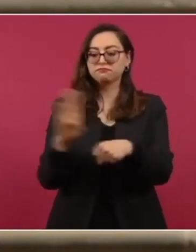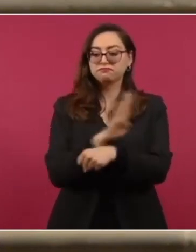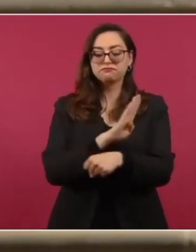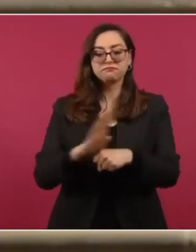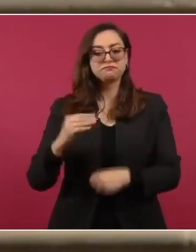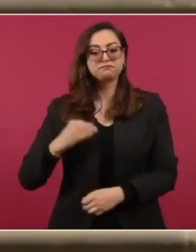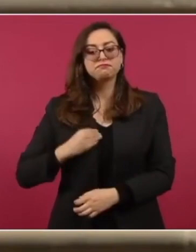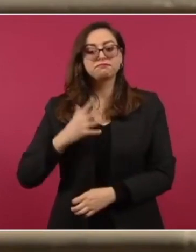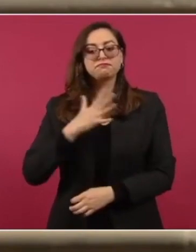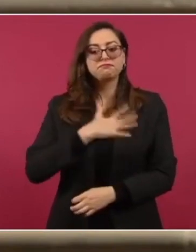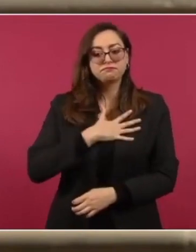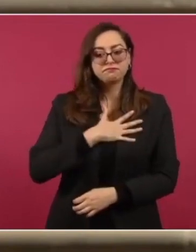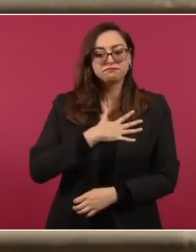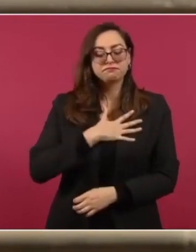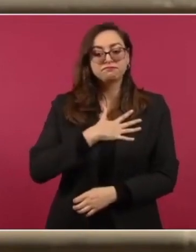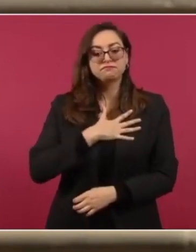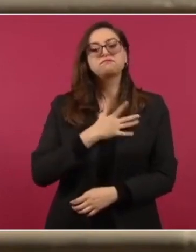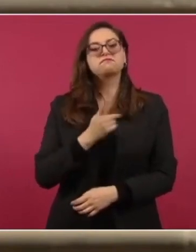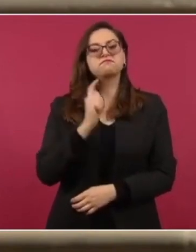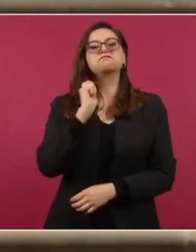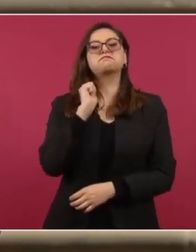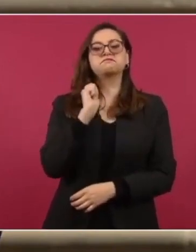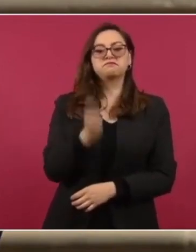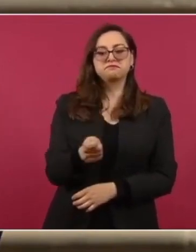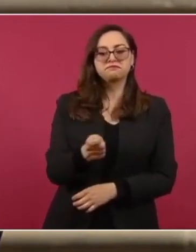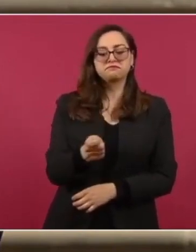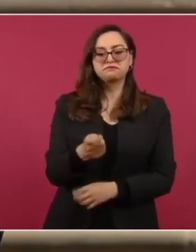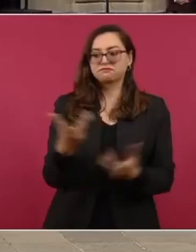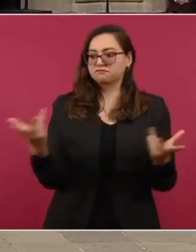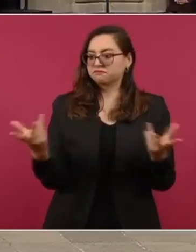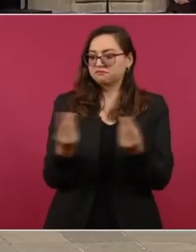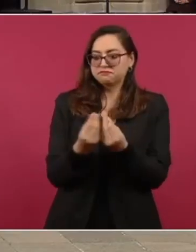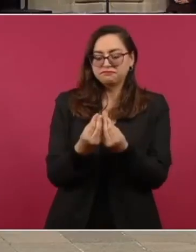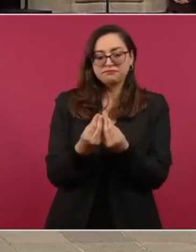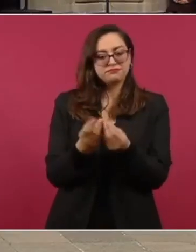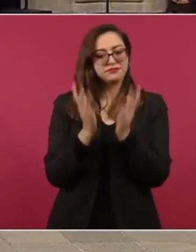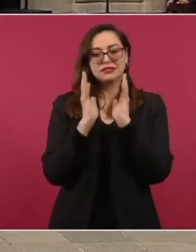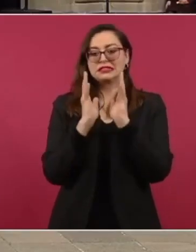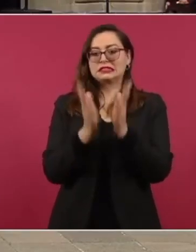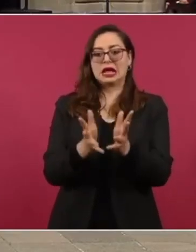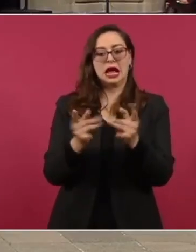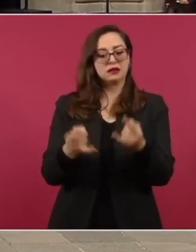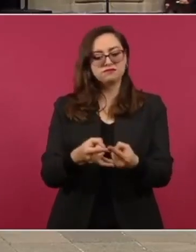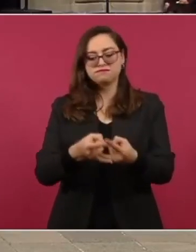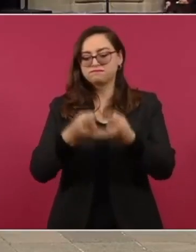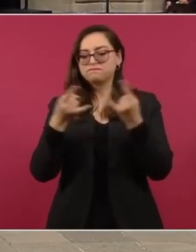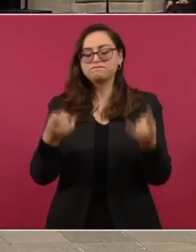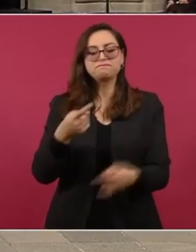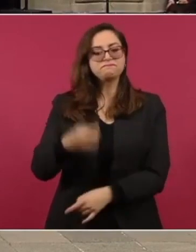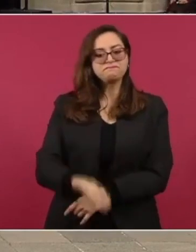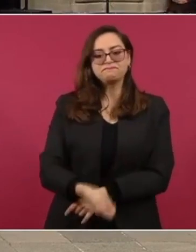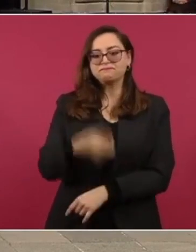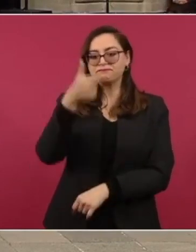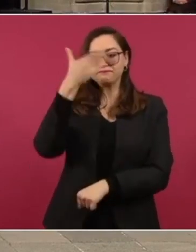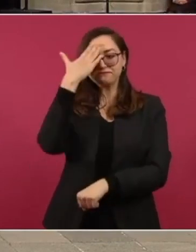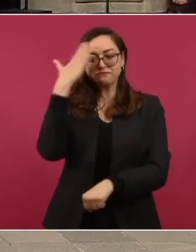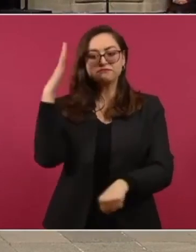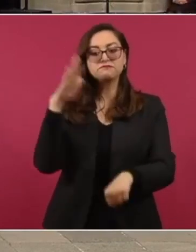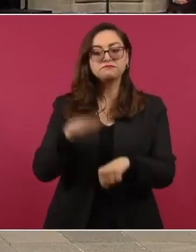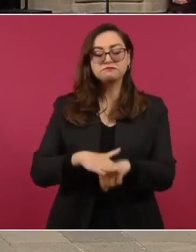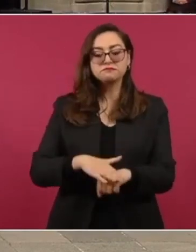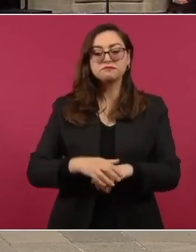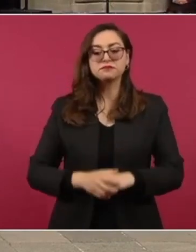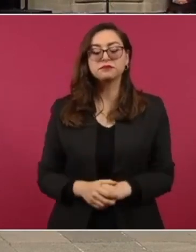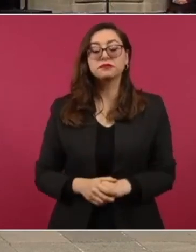en sí mismo un acontecimiento histórico. Sin